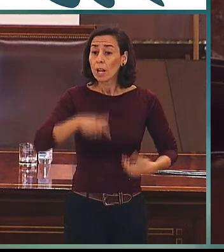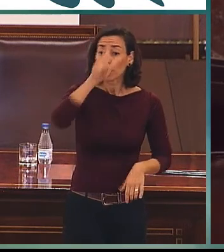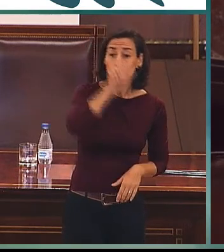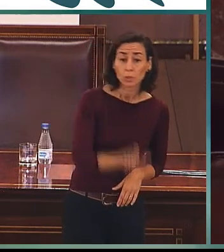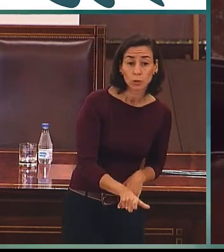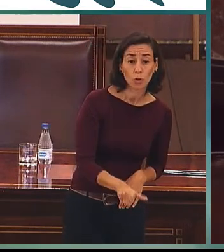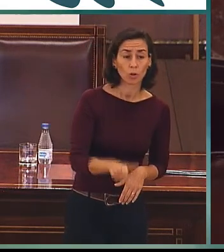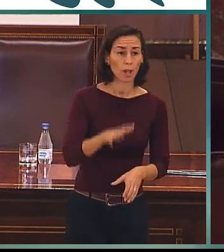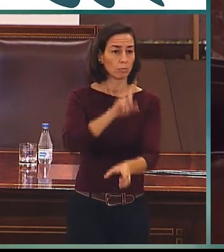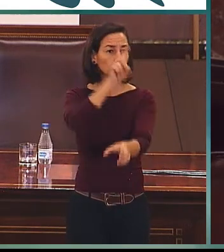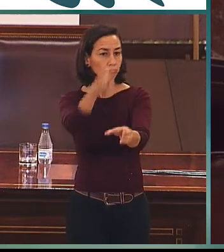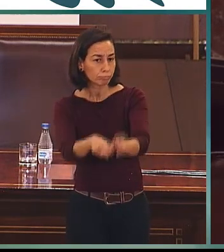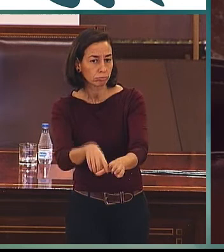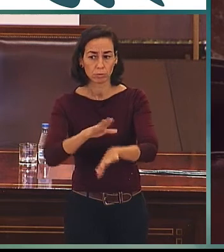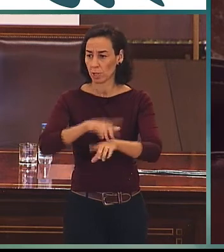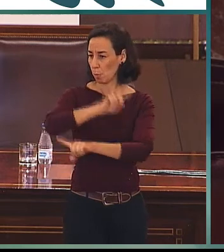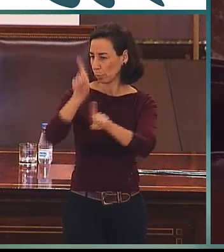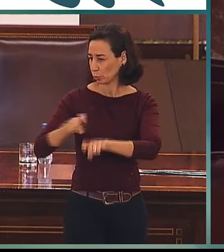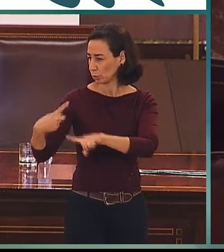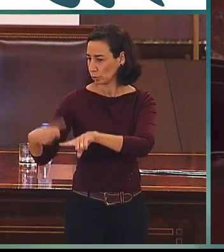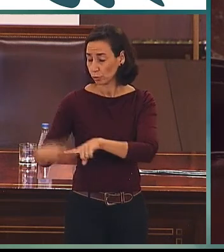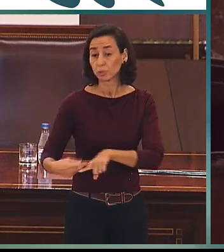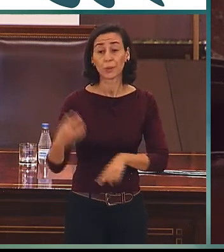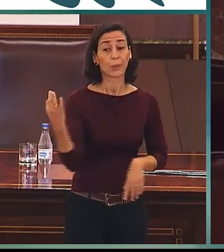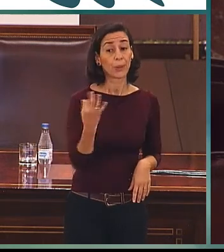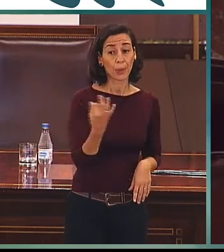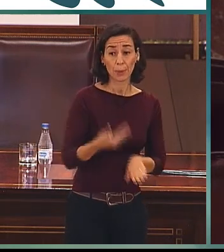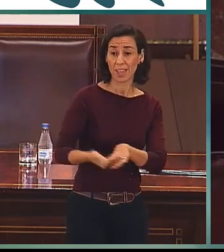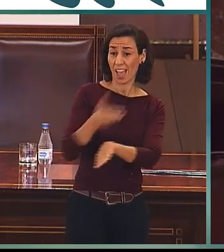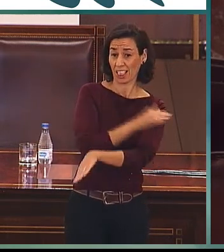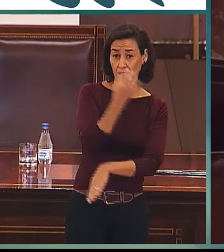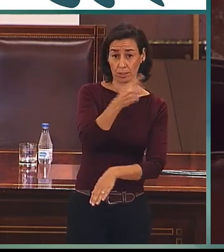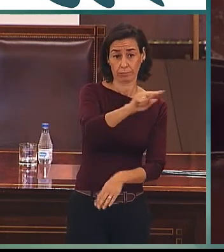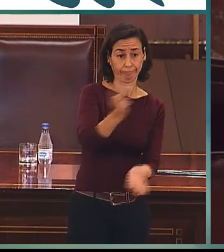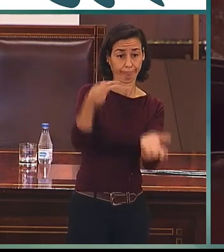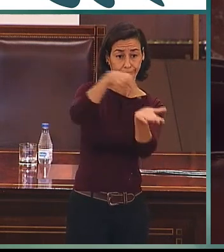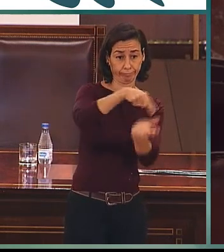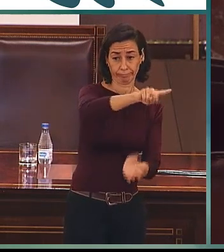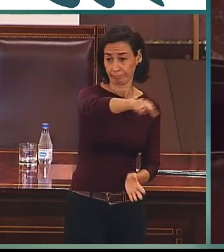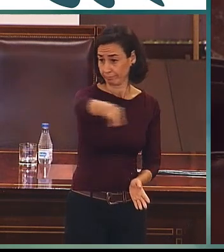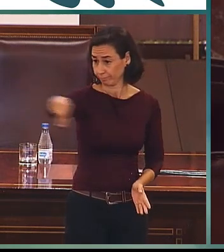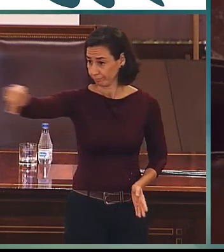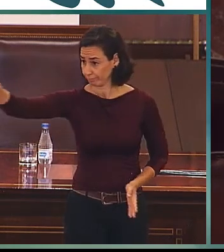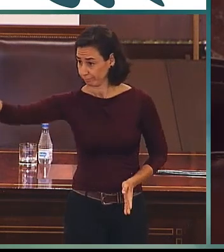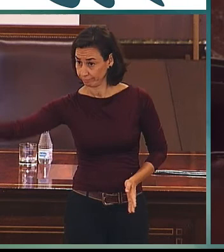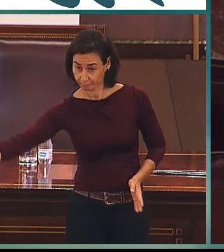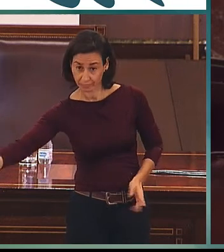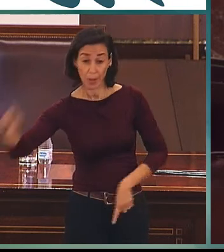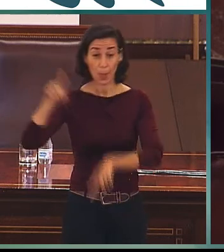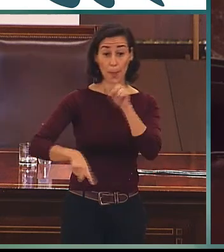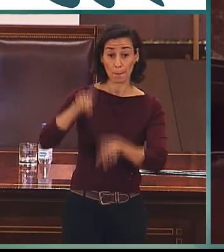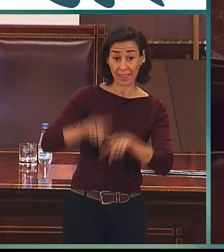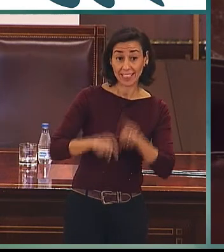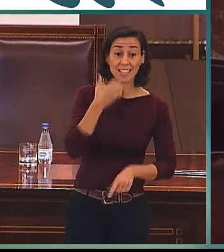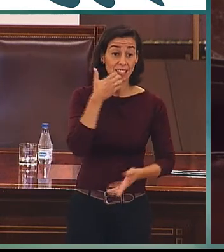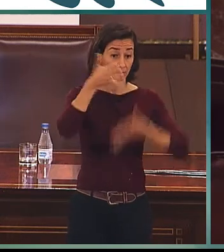intervenir en la ronda de preguntas deberá, digamos, venir al estrado para situarse en la posición correspondiente, según se trate